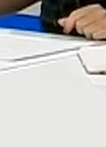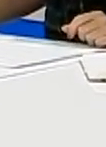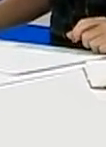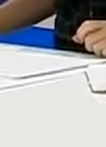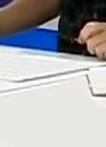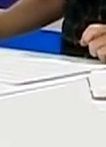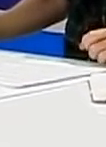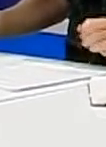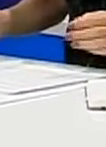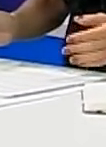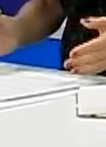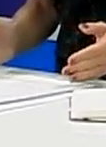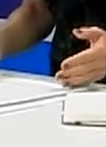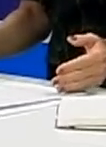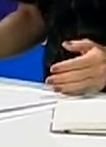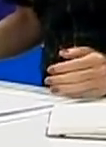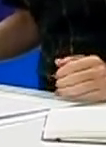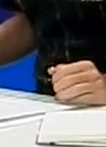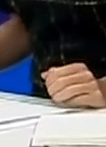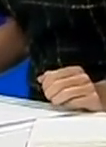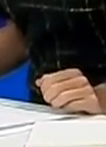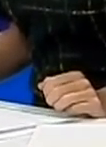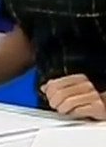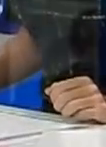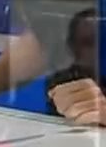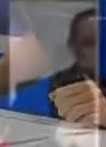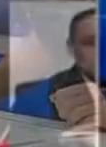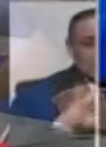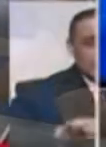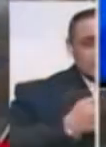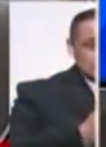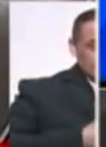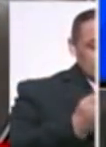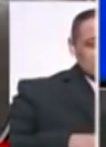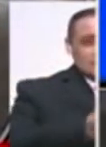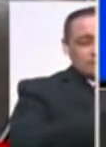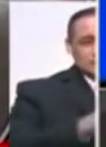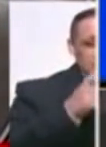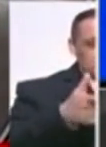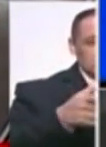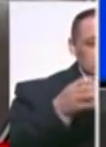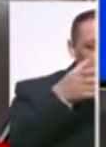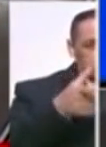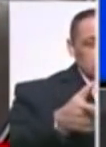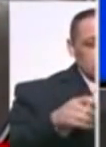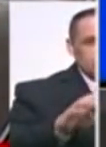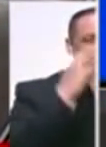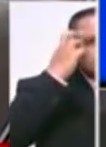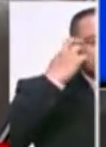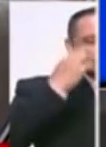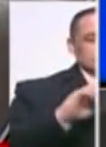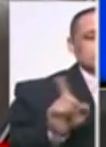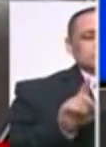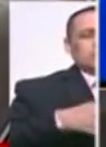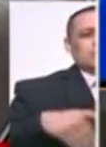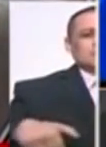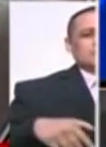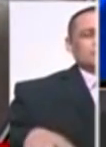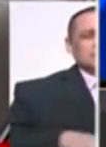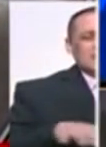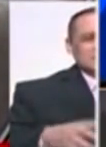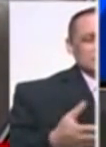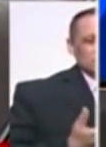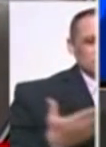acabamos de dar cuenta es, se aprueba en el Congreso una moción para exhortar al presidente, ya en nombre del Parlamento,